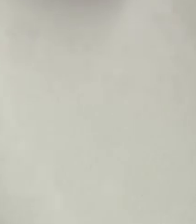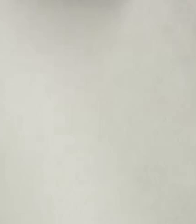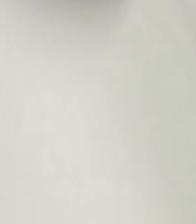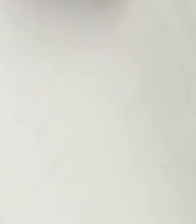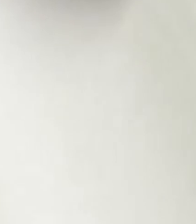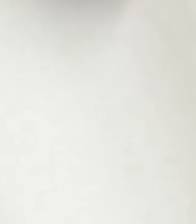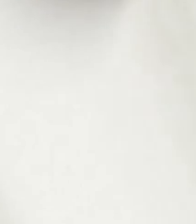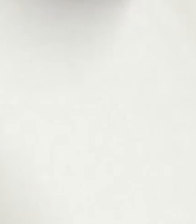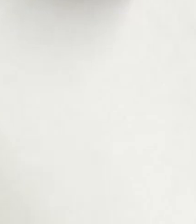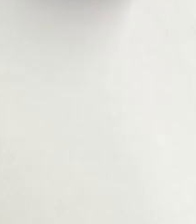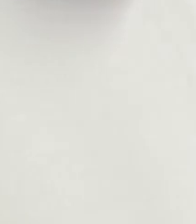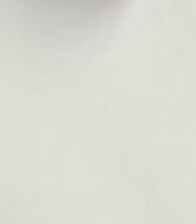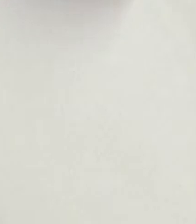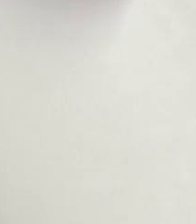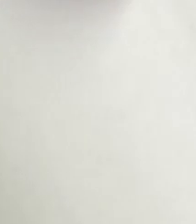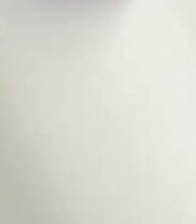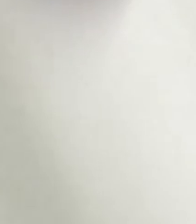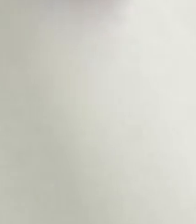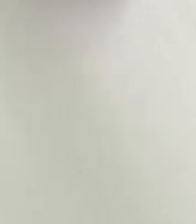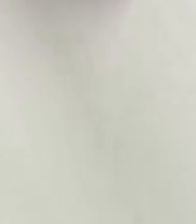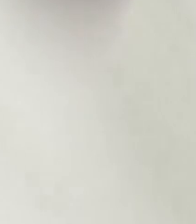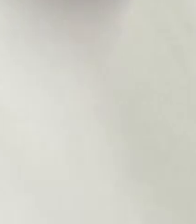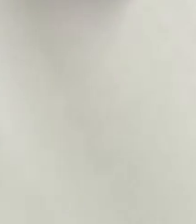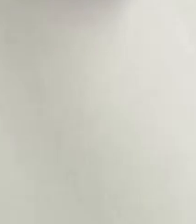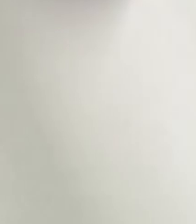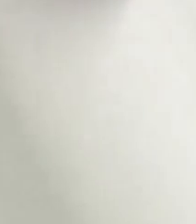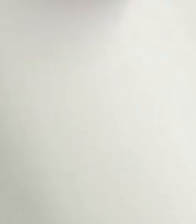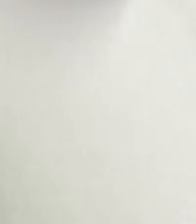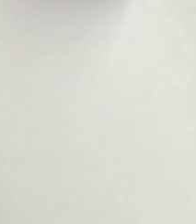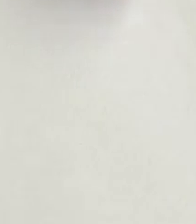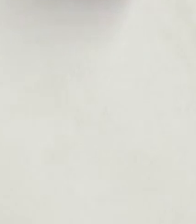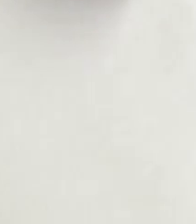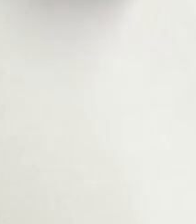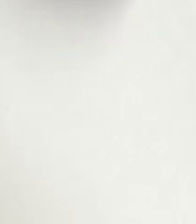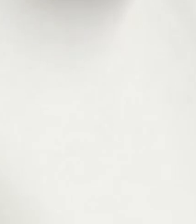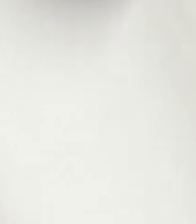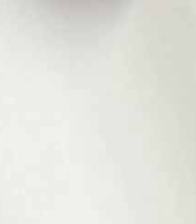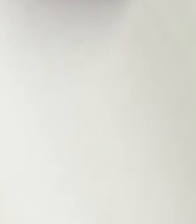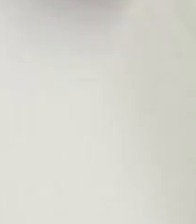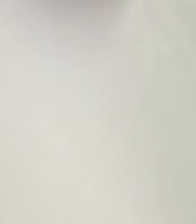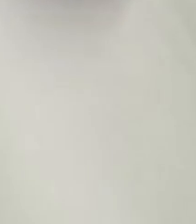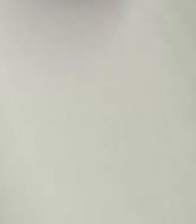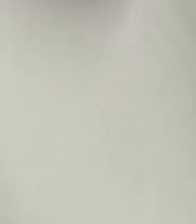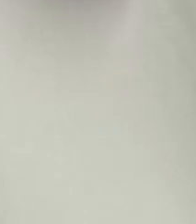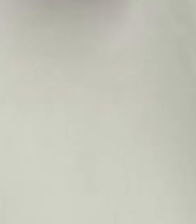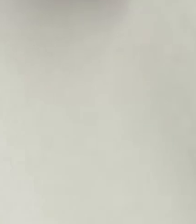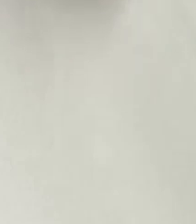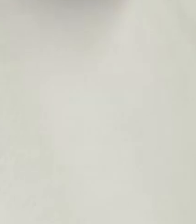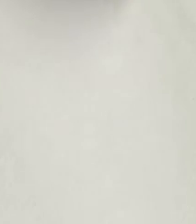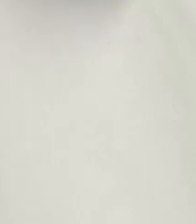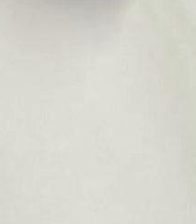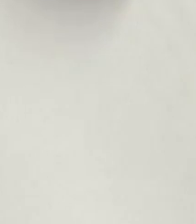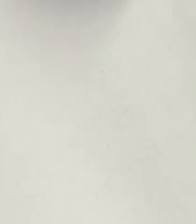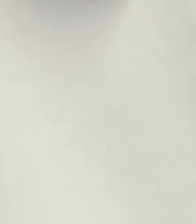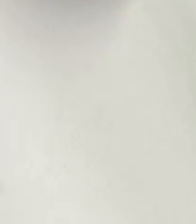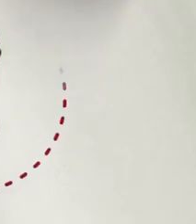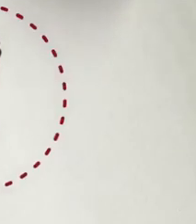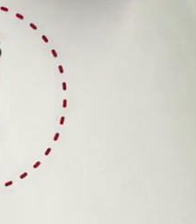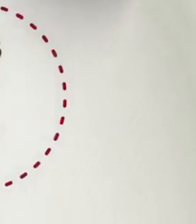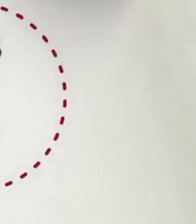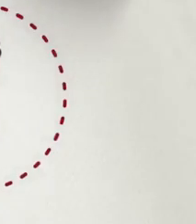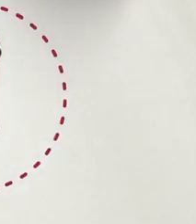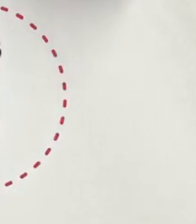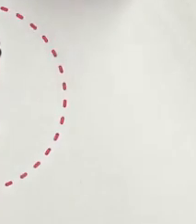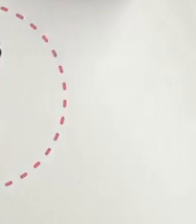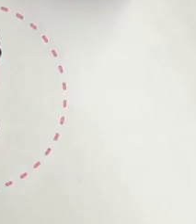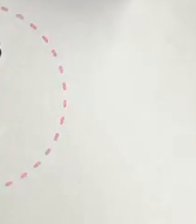En los sectores esenciales, de forma obligatoria, no se harán reuniones de más de 50 personas y se aplicarán medidas higiénicas